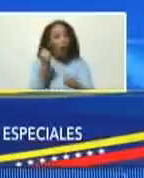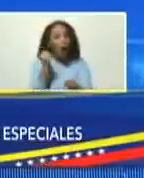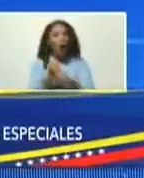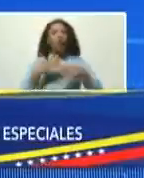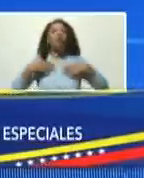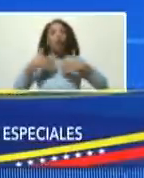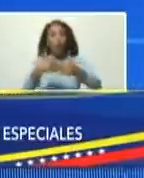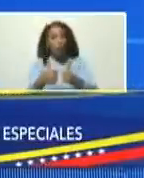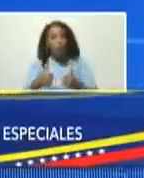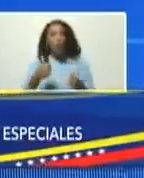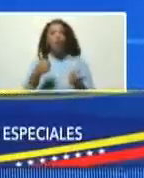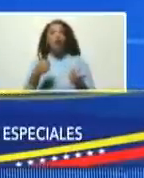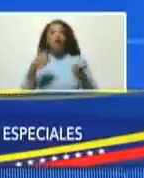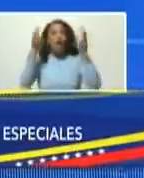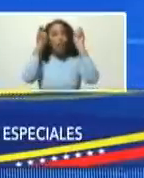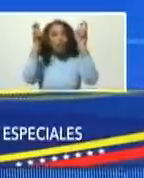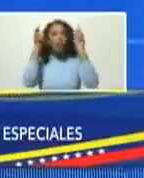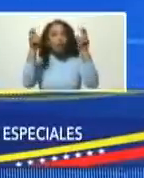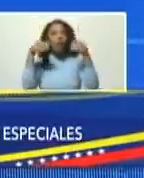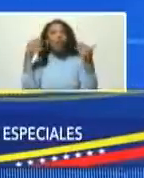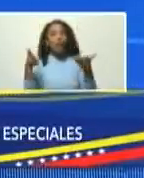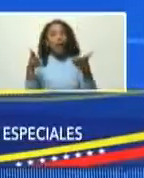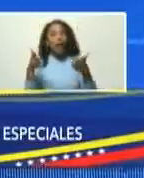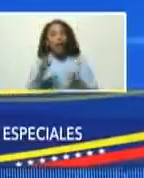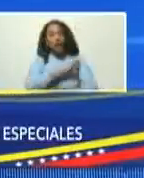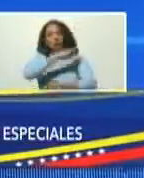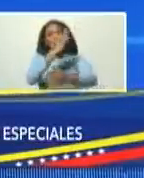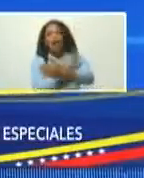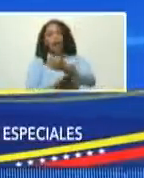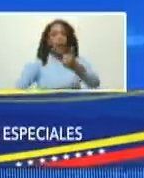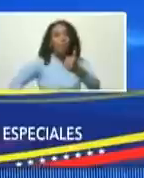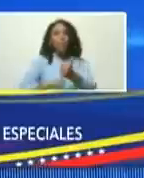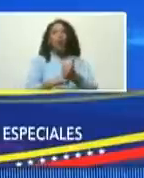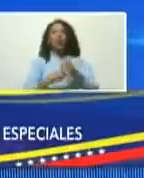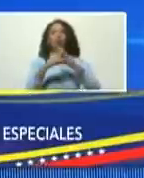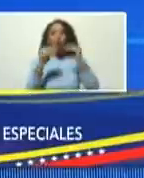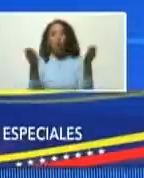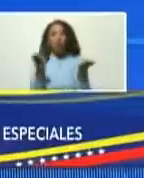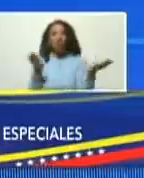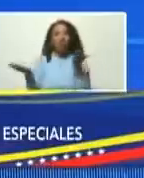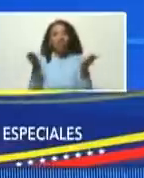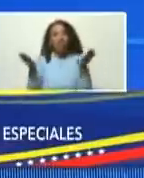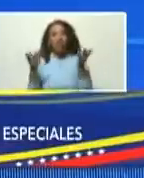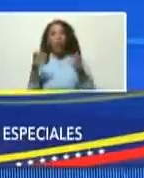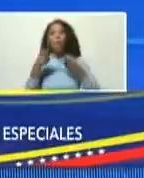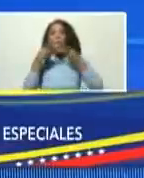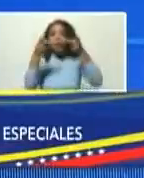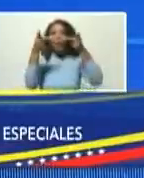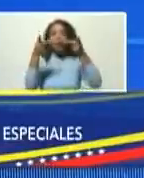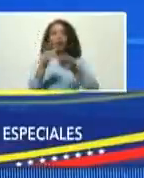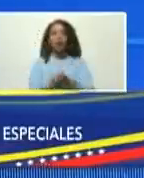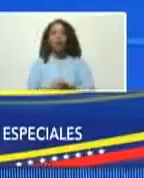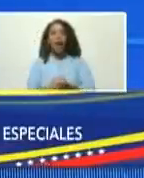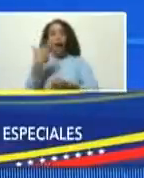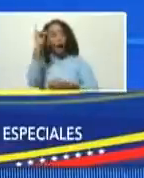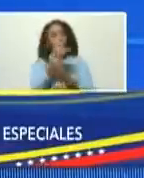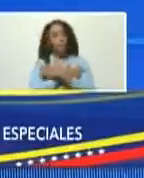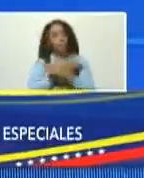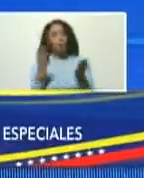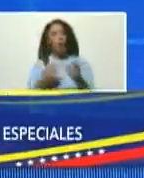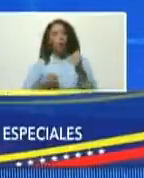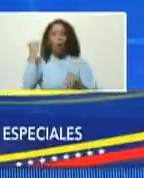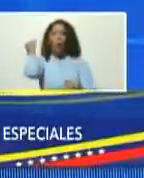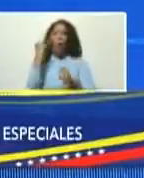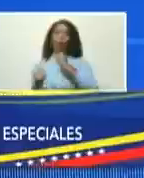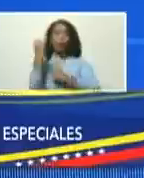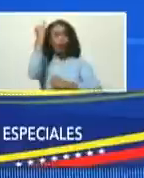salario, en términos de fortaleza en todos los servicios públicos de los que dispone. Y por último, una última